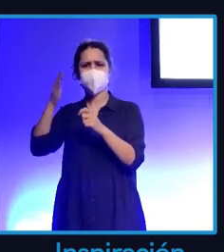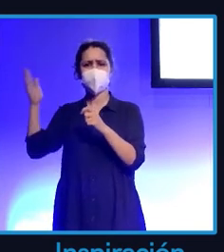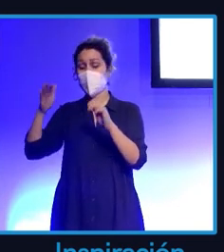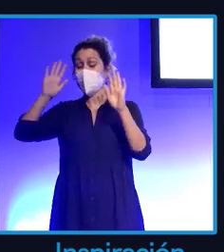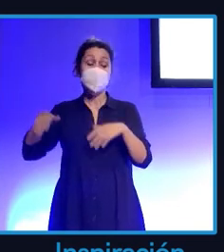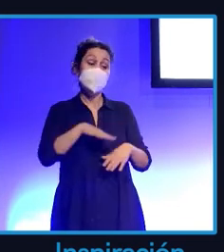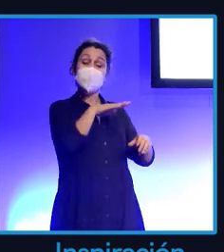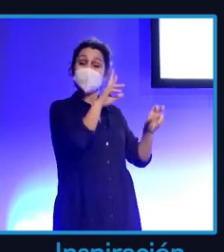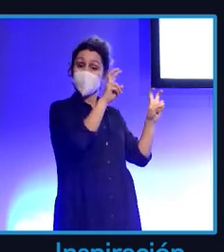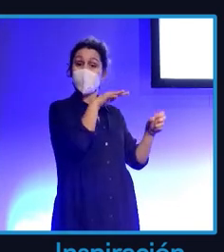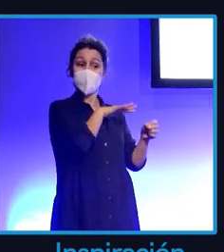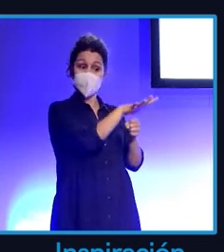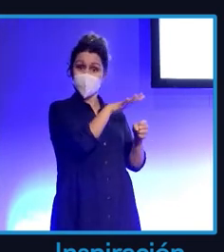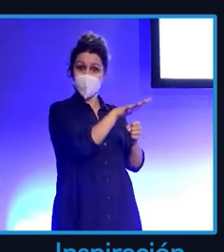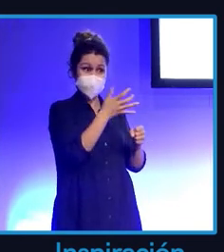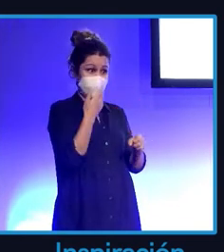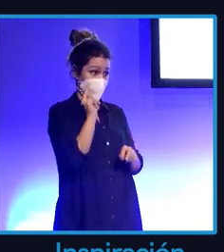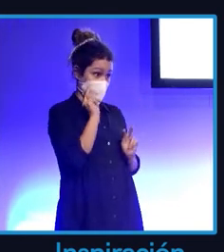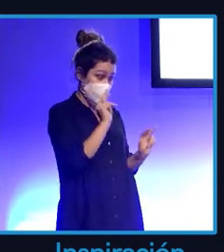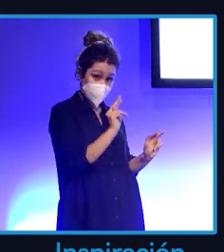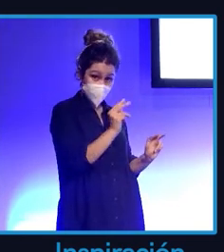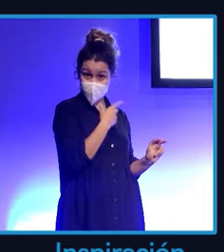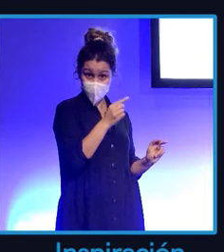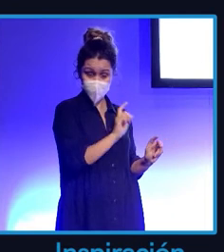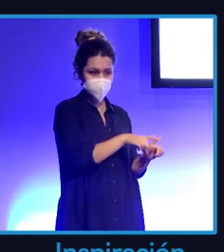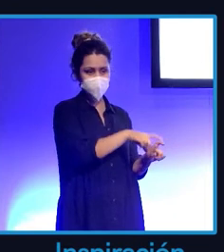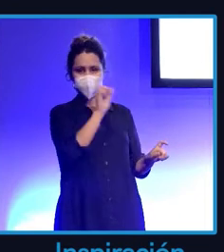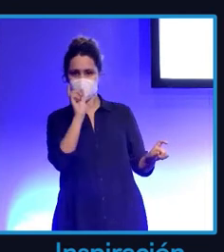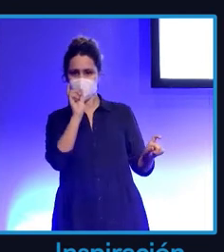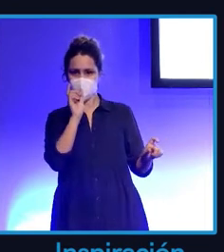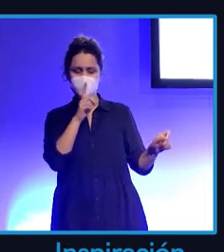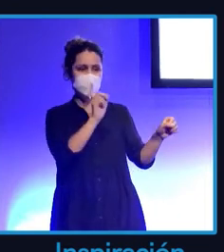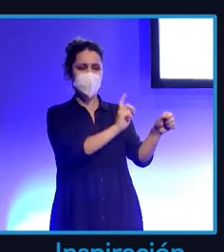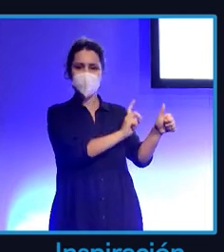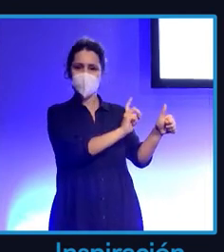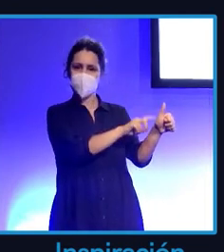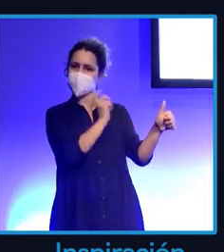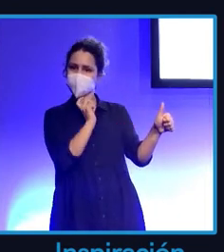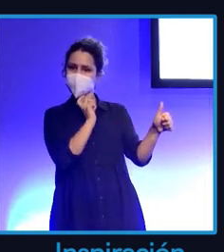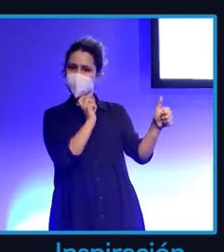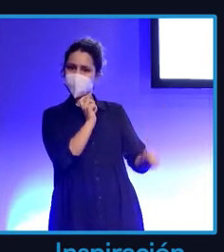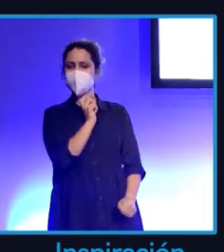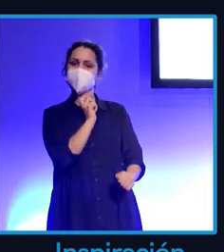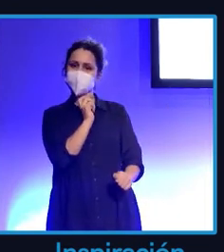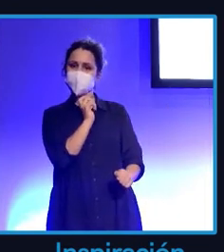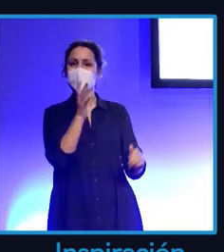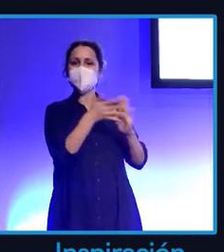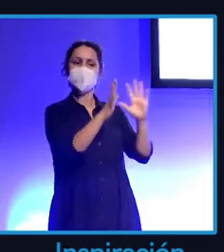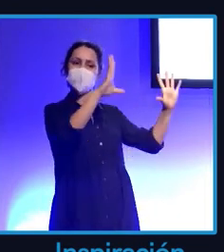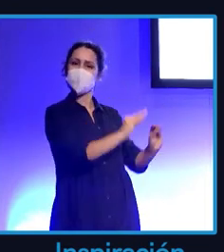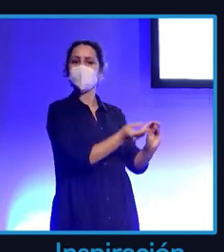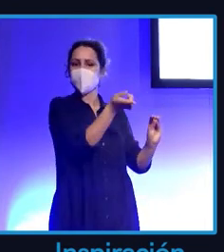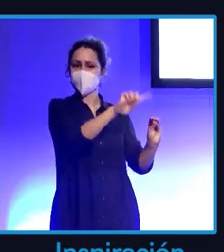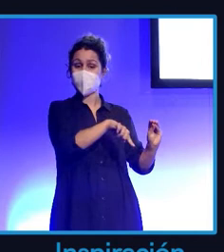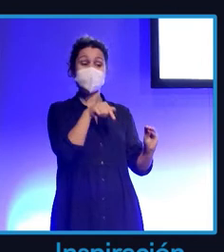influencers, puedes dejarlos de seguir si no te gusta el gran consumo. Puedes seguir a quien tú quieras. Para mí se abre como una